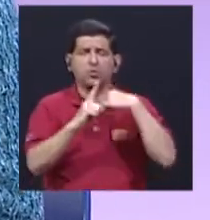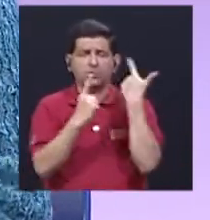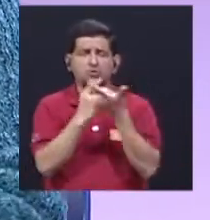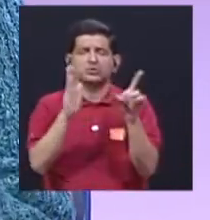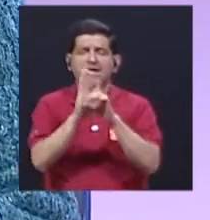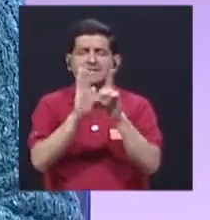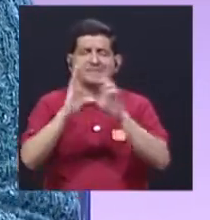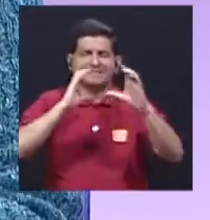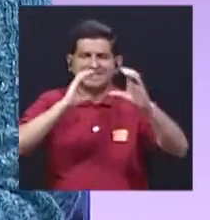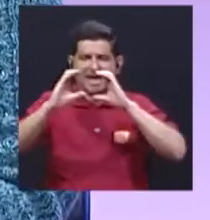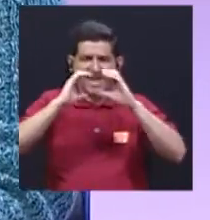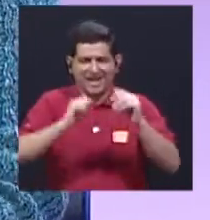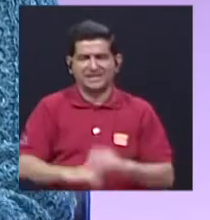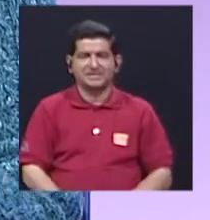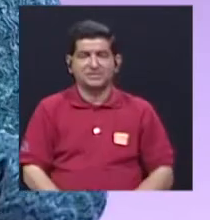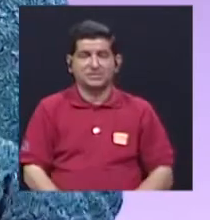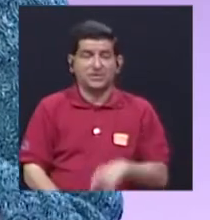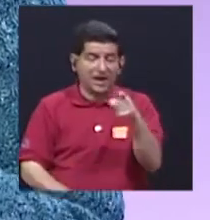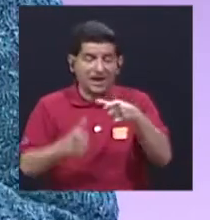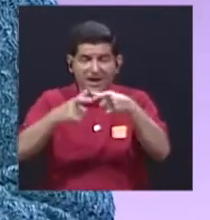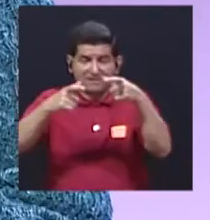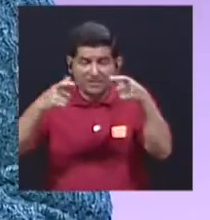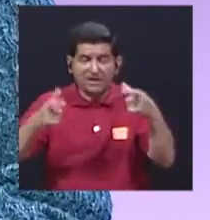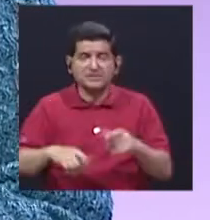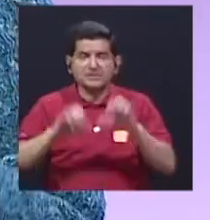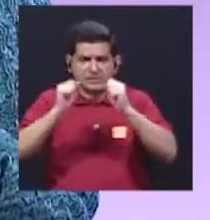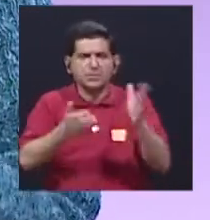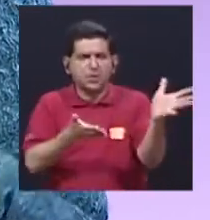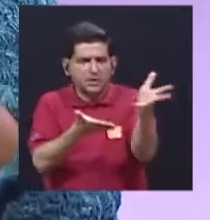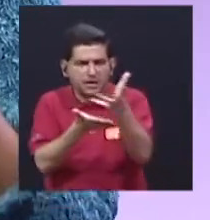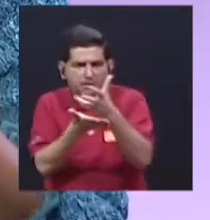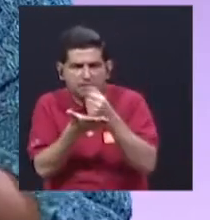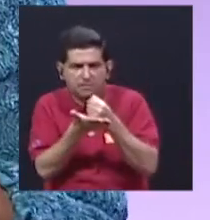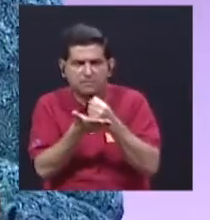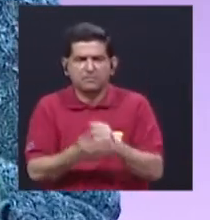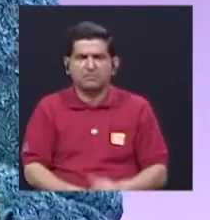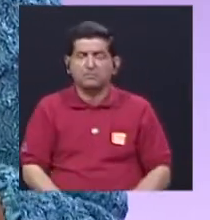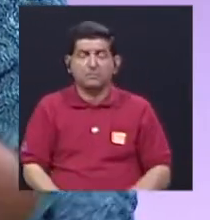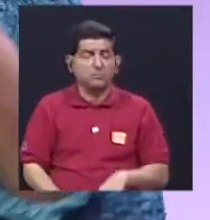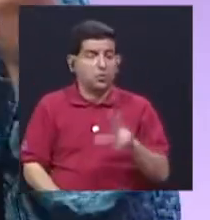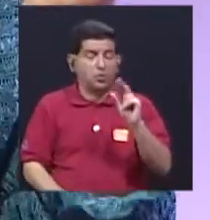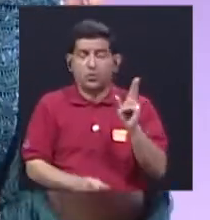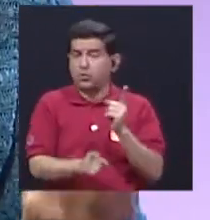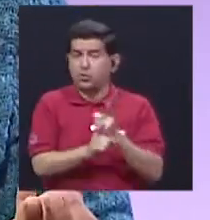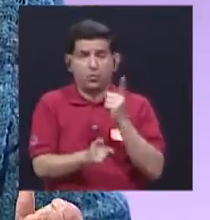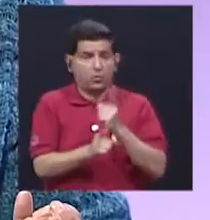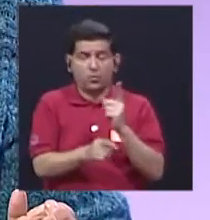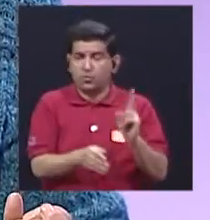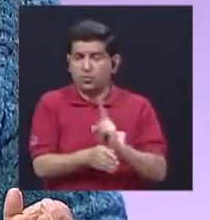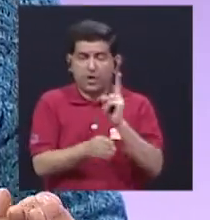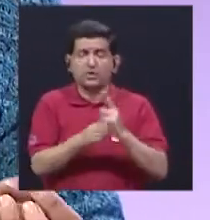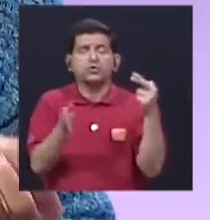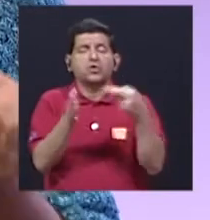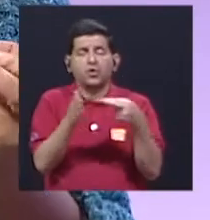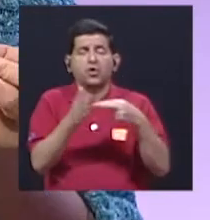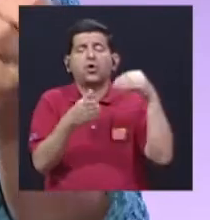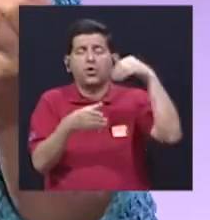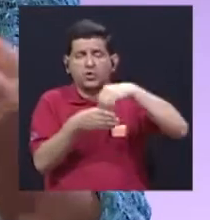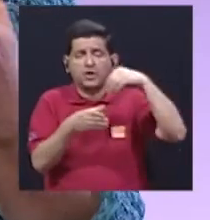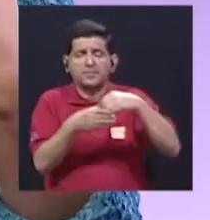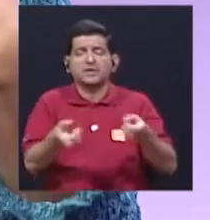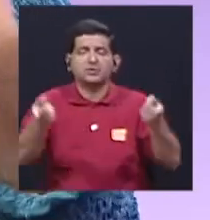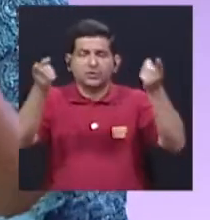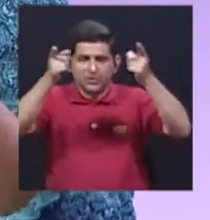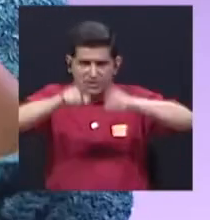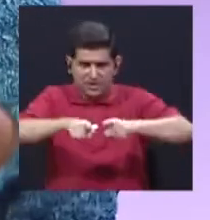comunicación es que las frecuencias que se recuperen porque no están siendo bien usadas o porque repiten contenido, ese es el caso,